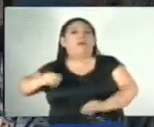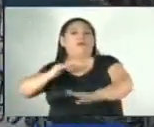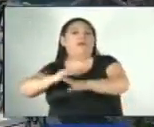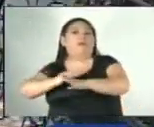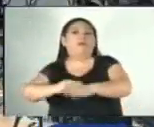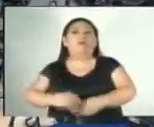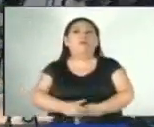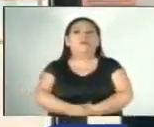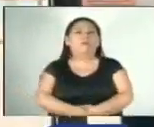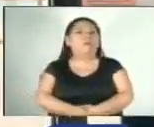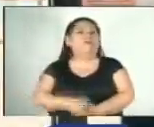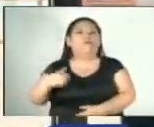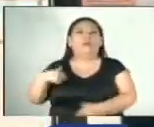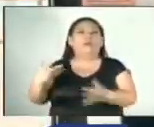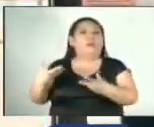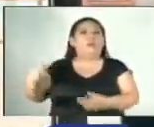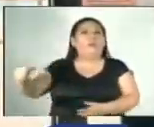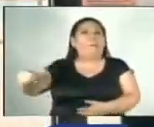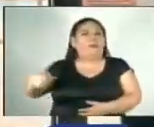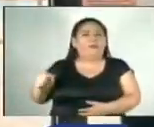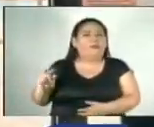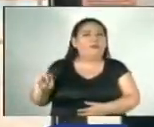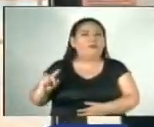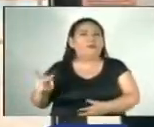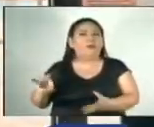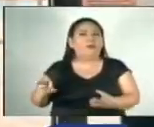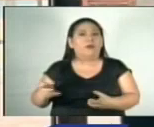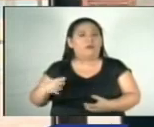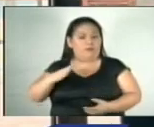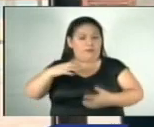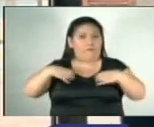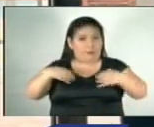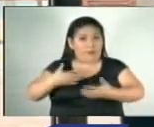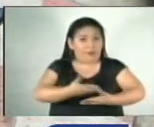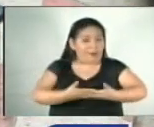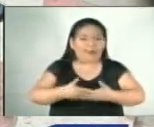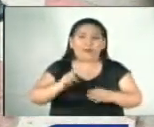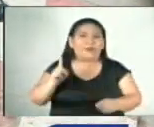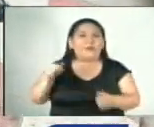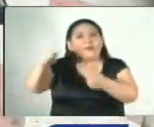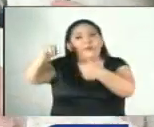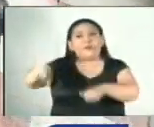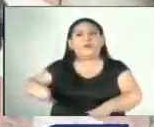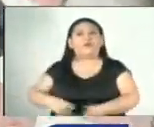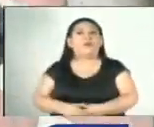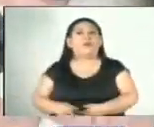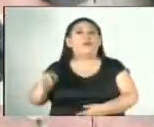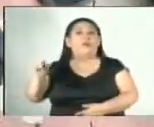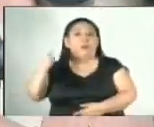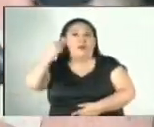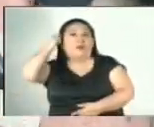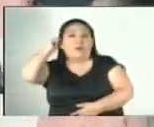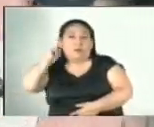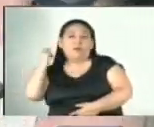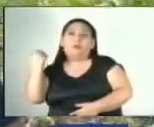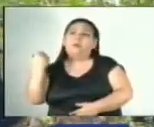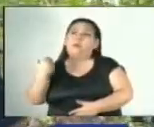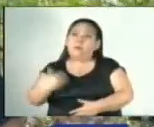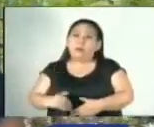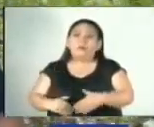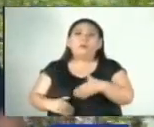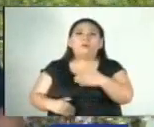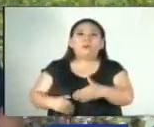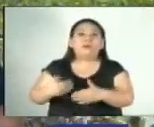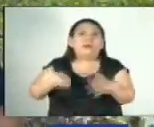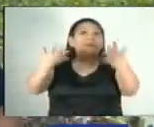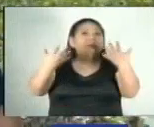Elio. Yo no quiero lo que es dinero, porque la vida de un hijo no se puede negociar. El joven sigue su proceso de recuperación tras